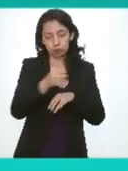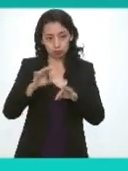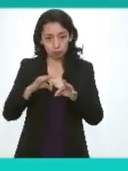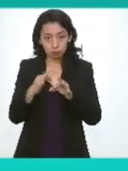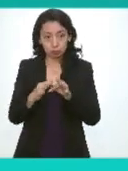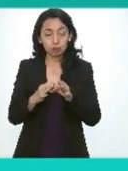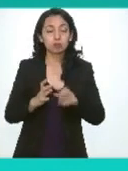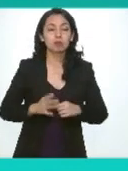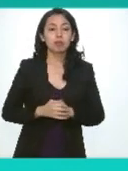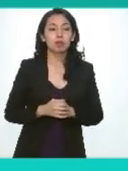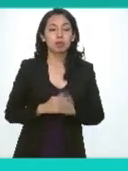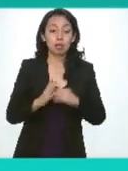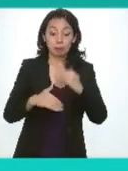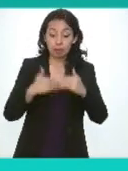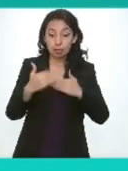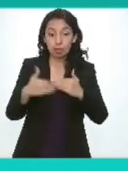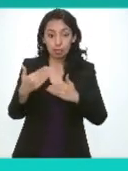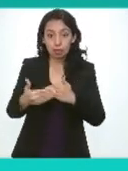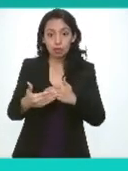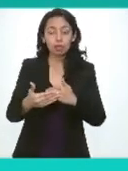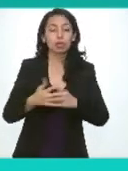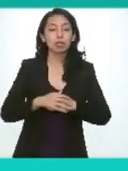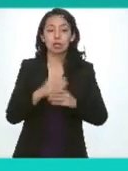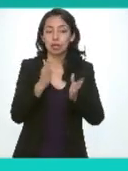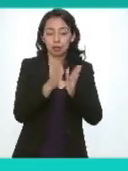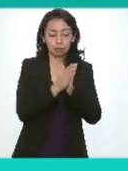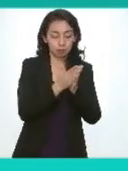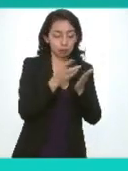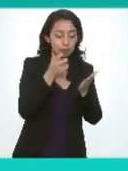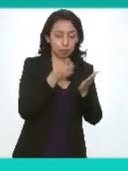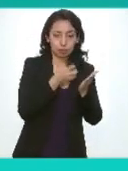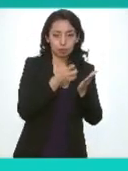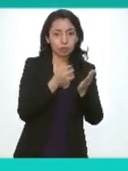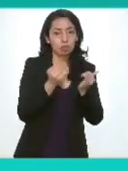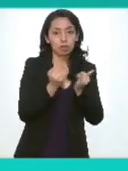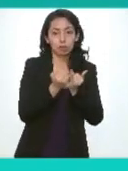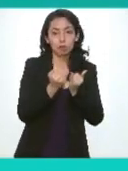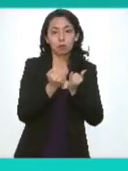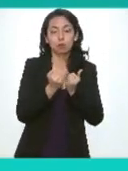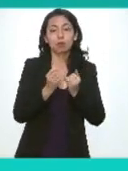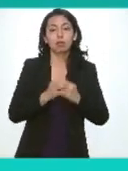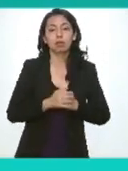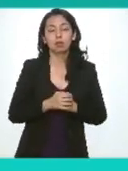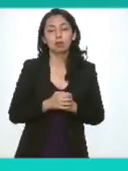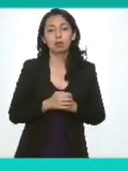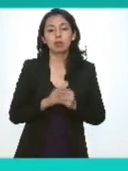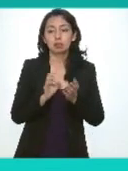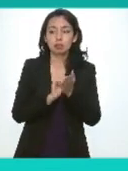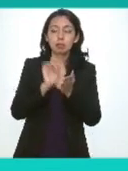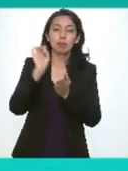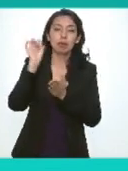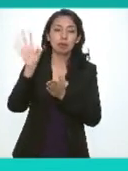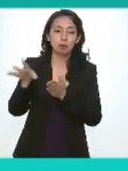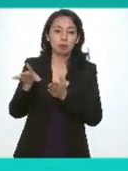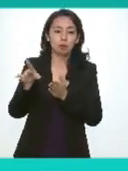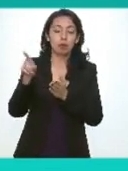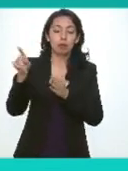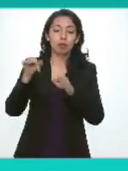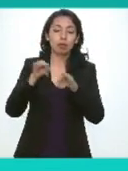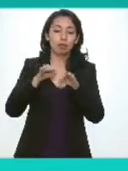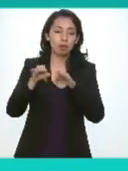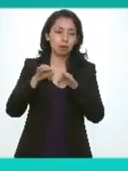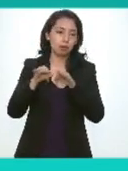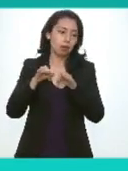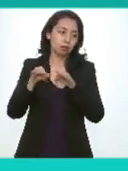posteriormente este manual bueno pues fue ya enviado a su trabajo